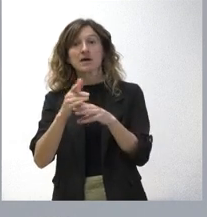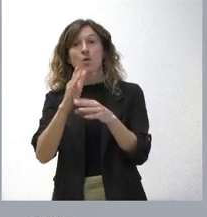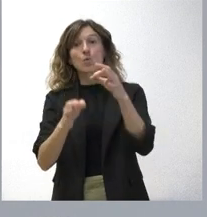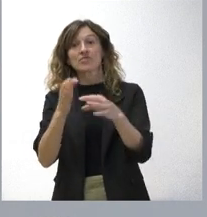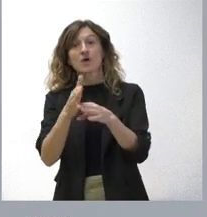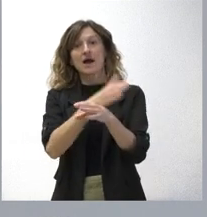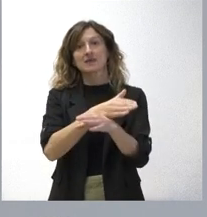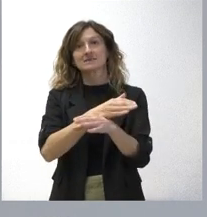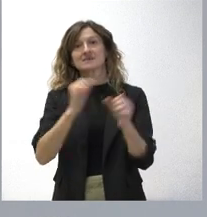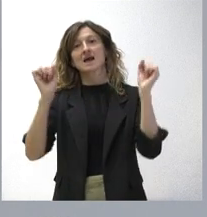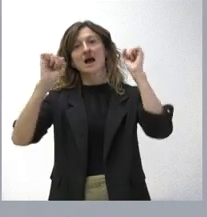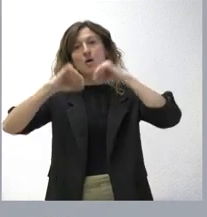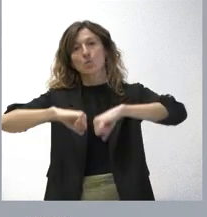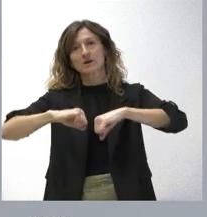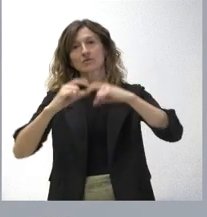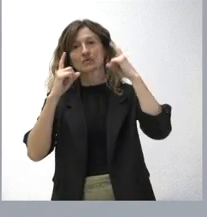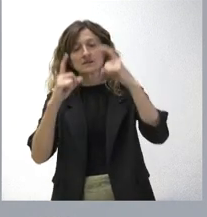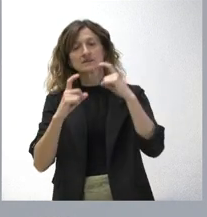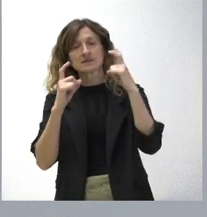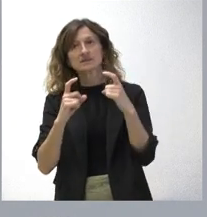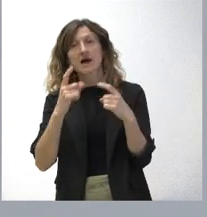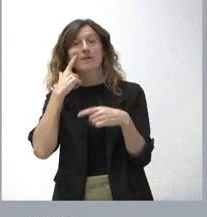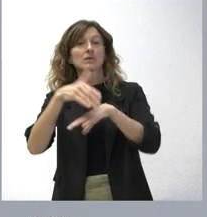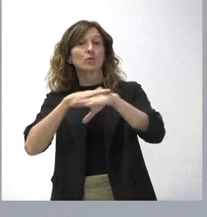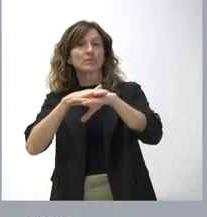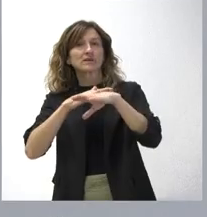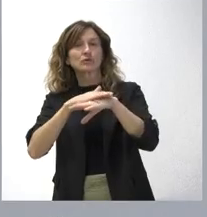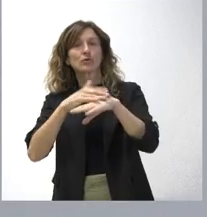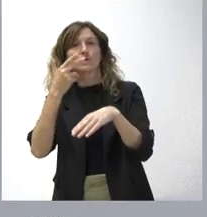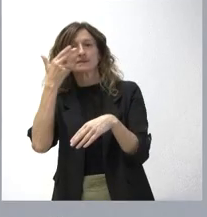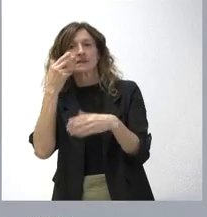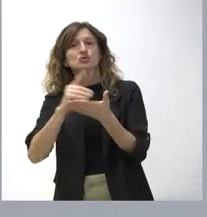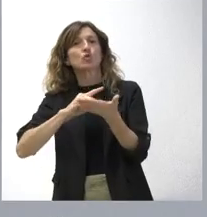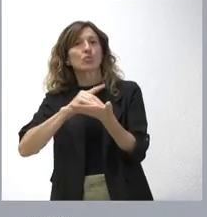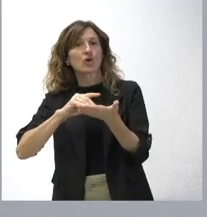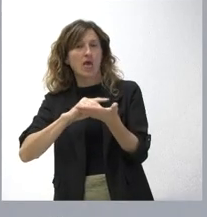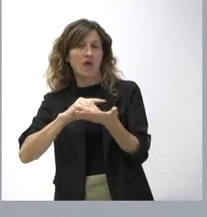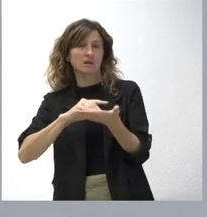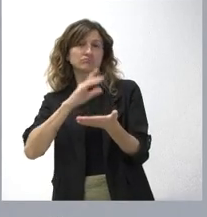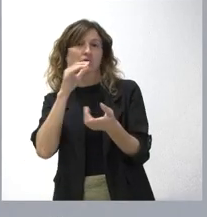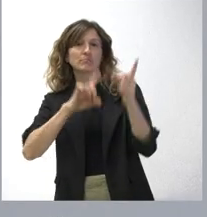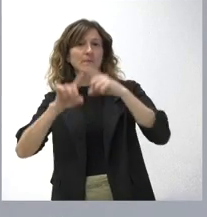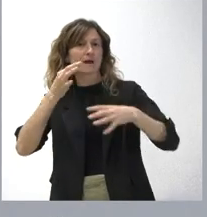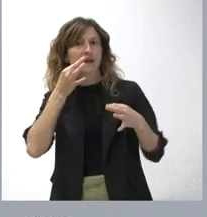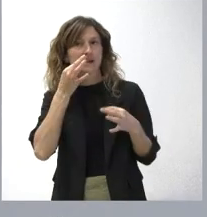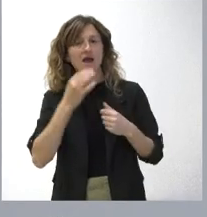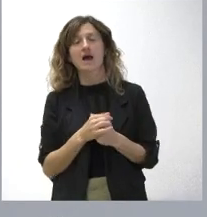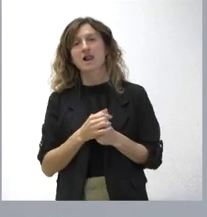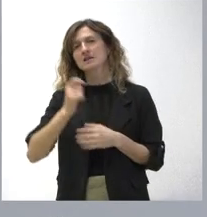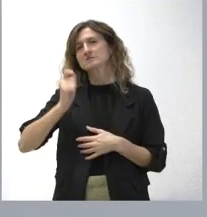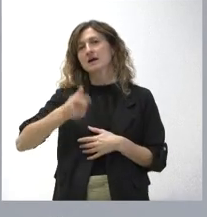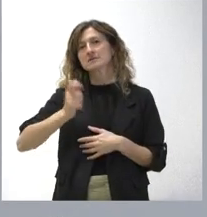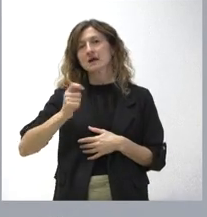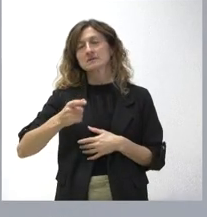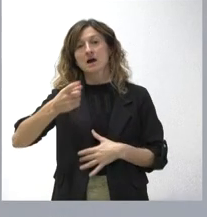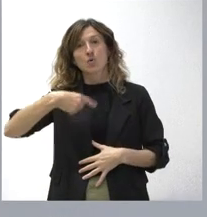y vamos a intentar que el Gobierno muestre un interés en solucionar este problema, que es un problema real, que se produce muchas veces. Si ustedes